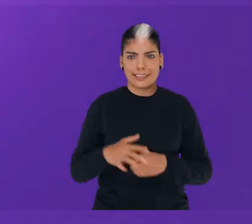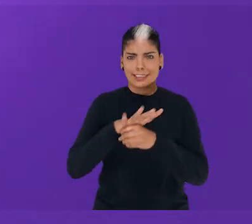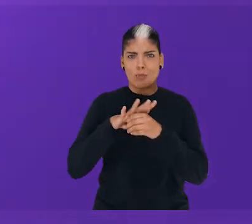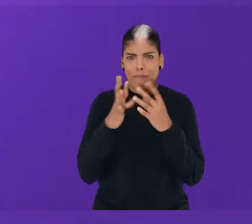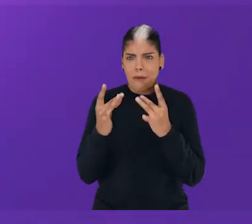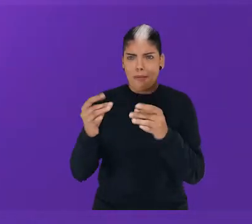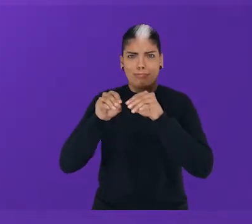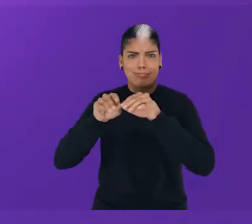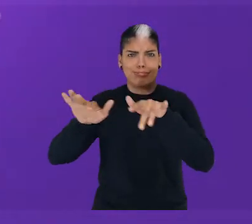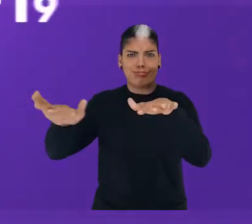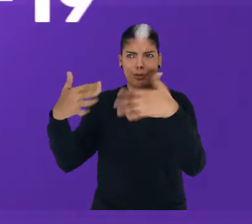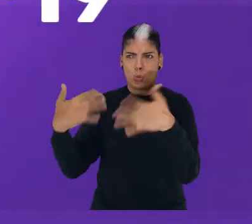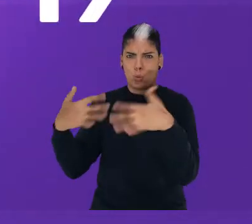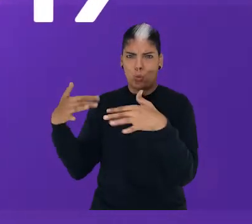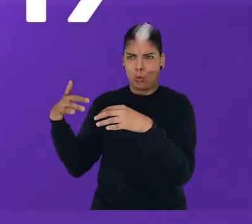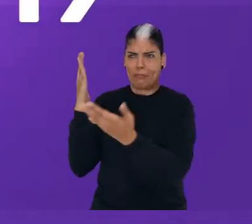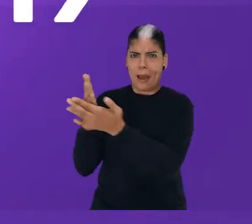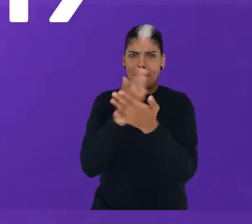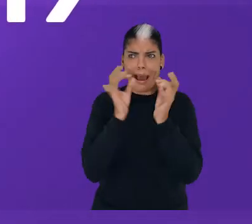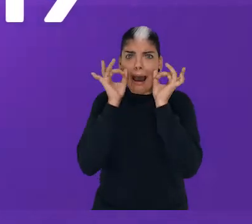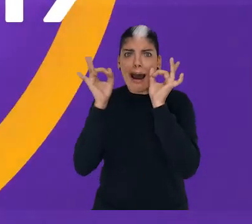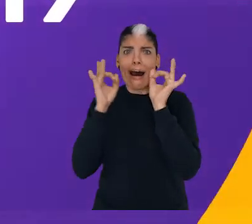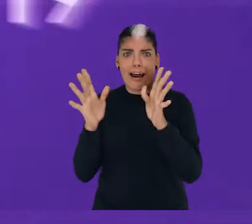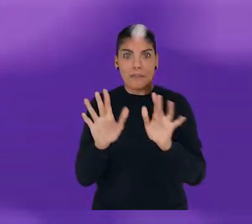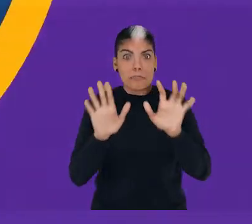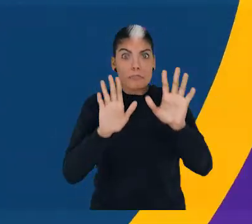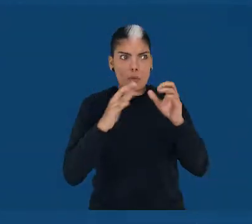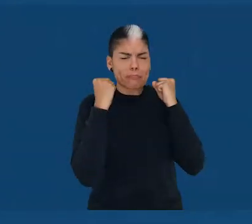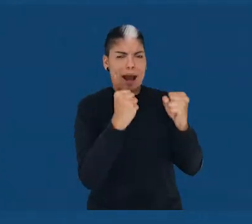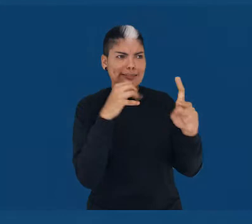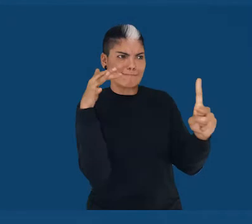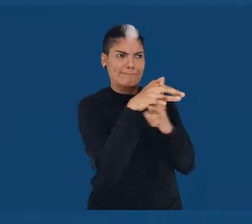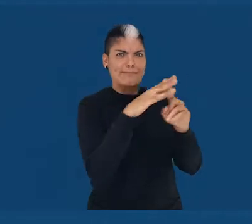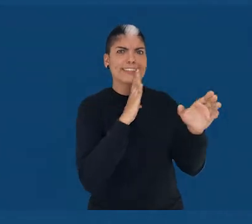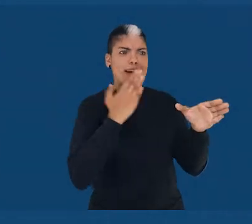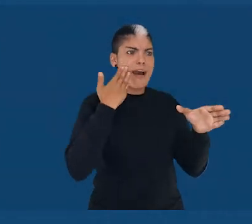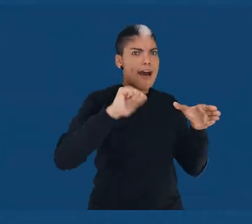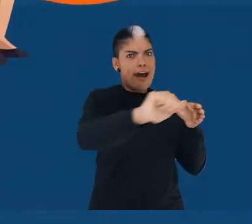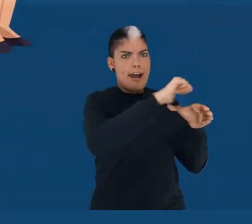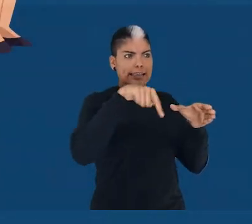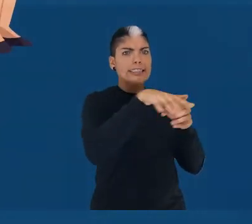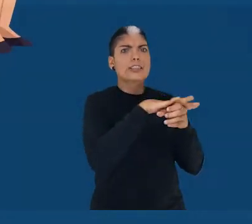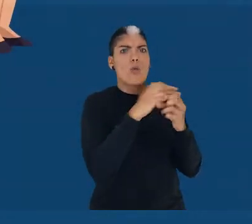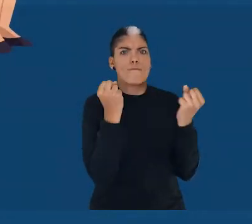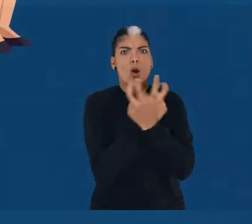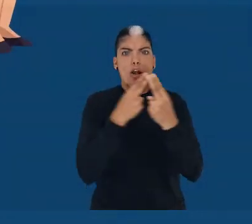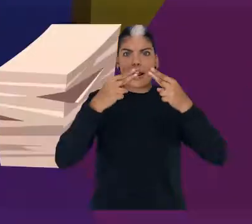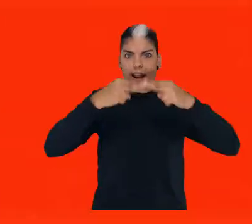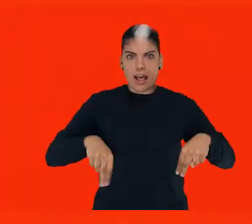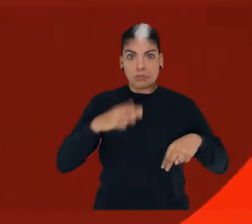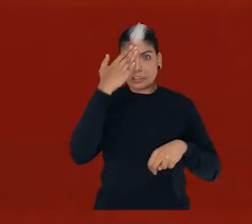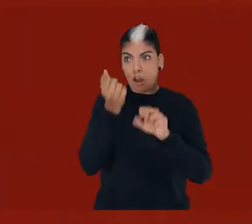Ante la situación de emergencia por la COVID-19, una de las poblaciones más afectadas en Medellín ha sido la de mujeres.